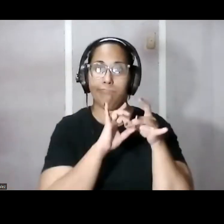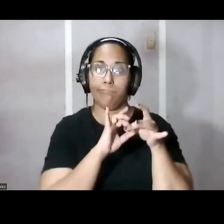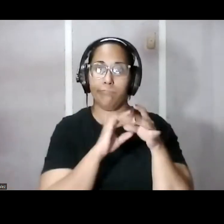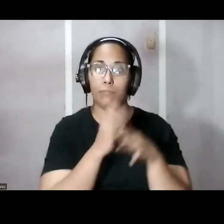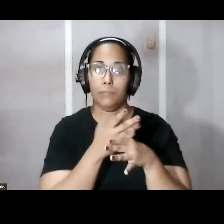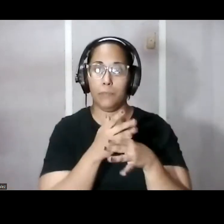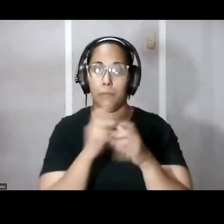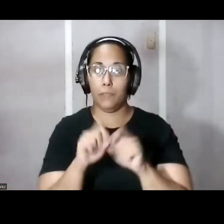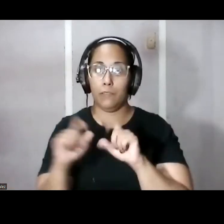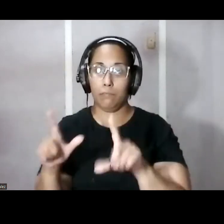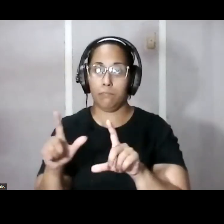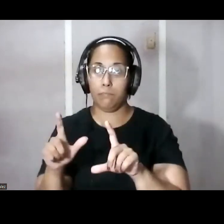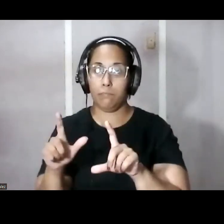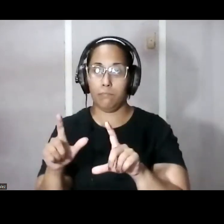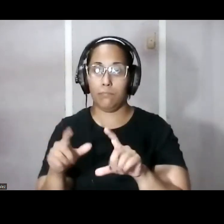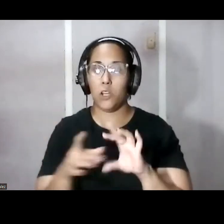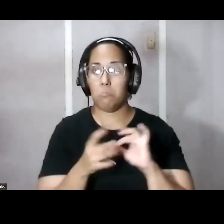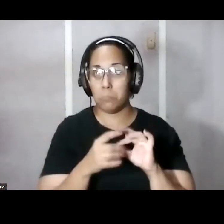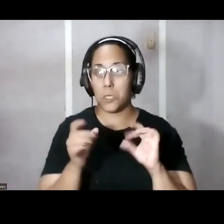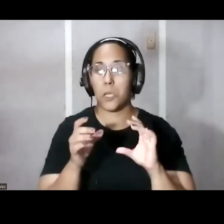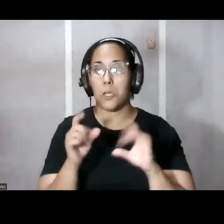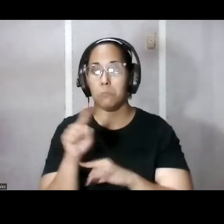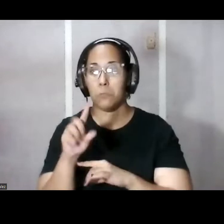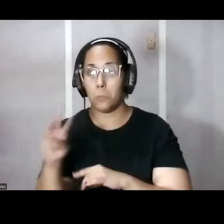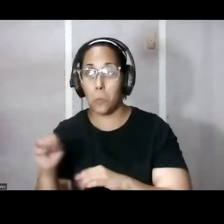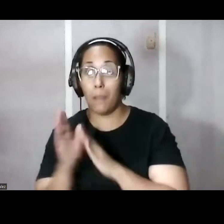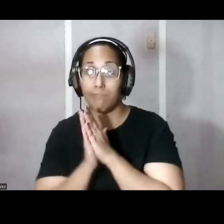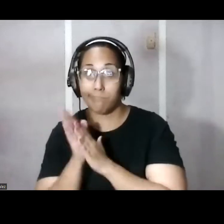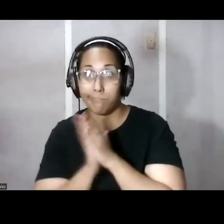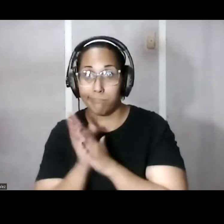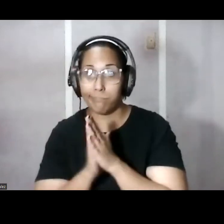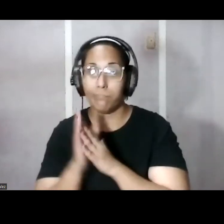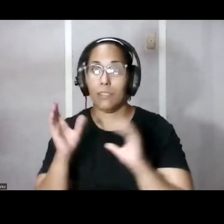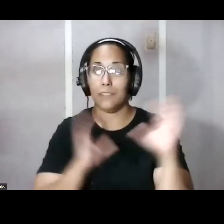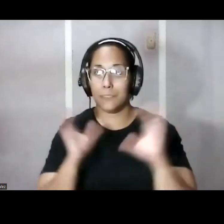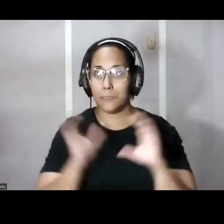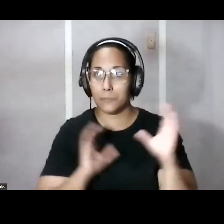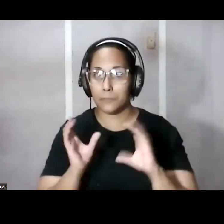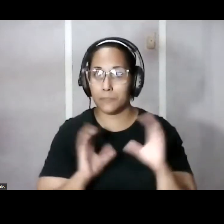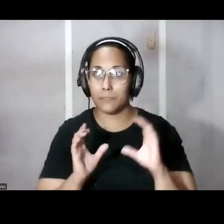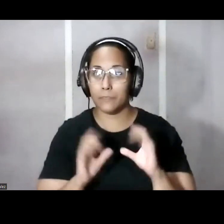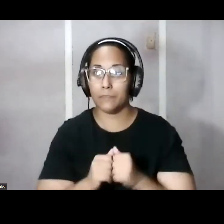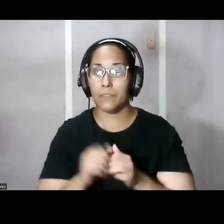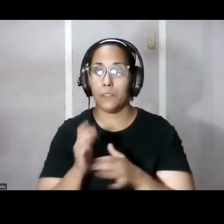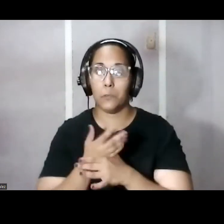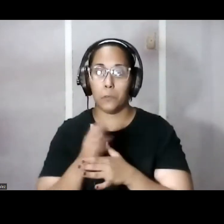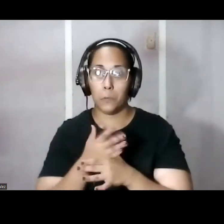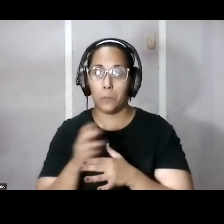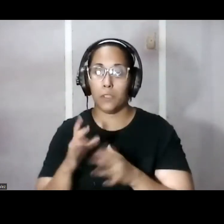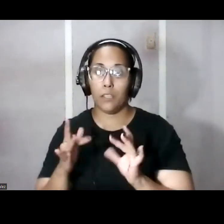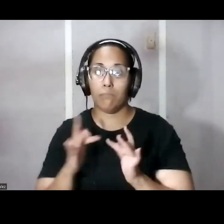está compartiendo para las personas interesadas lo pueden entrar en el chat está compartiendo la